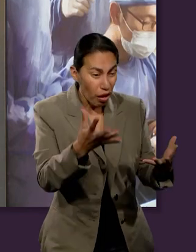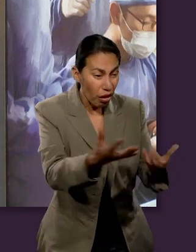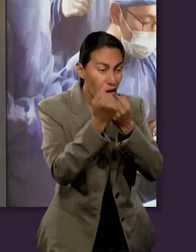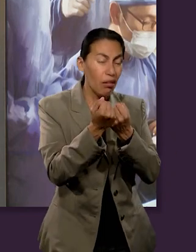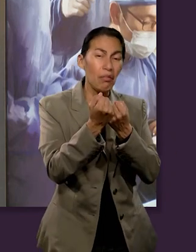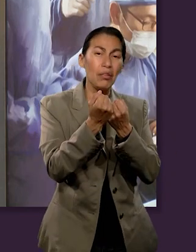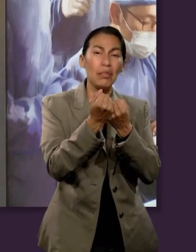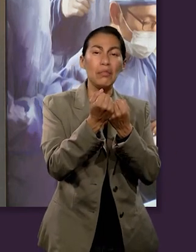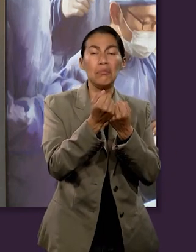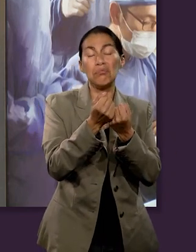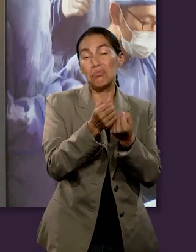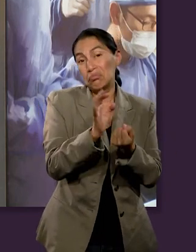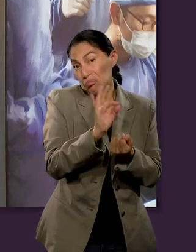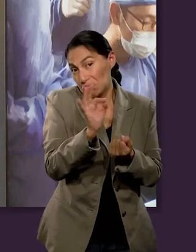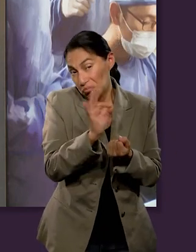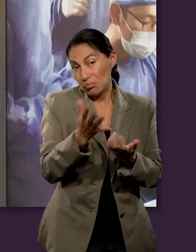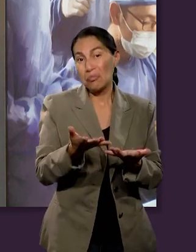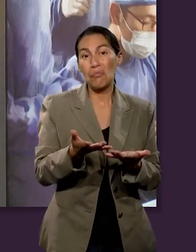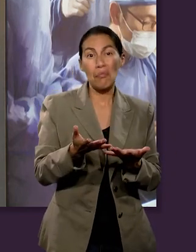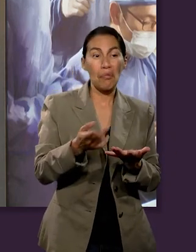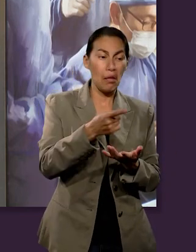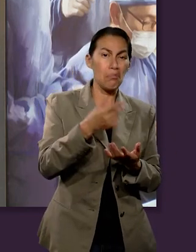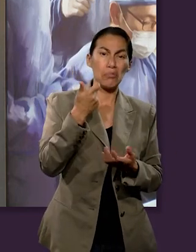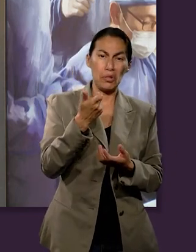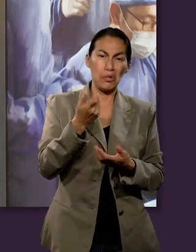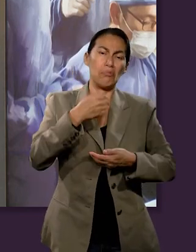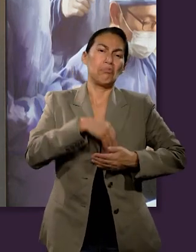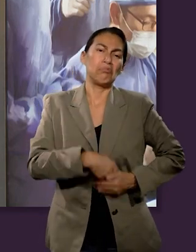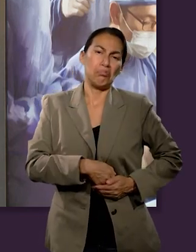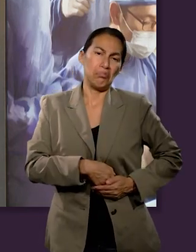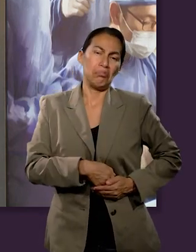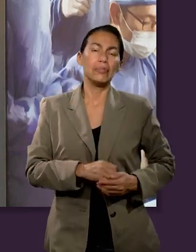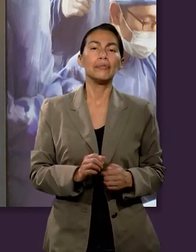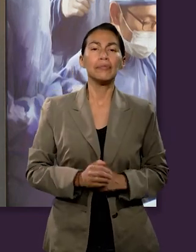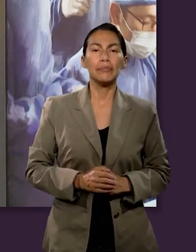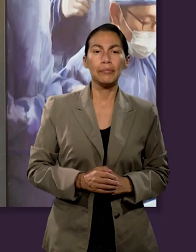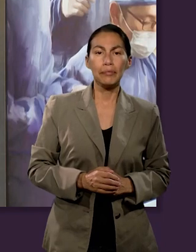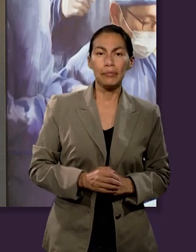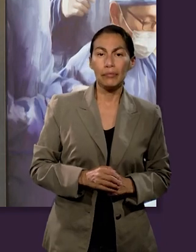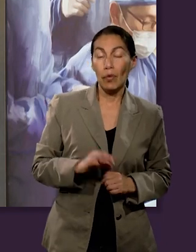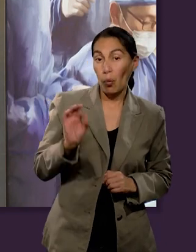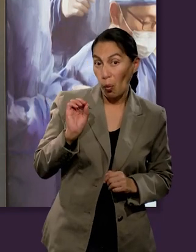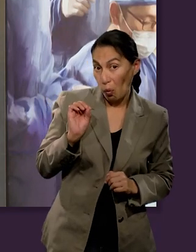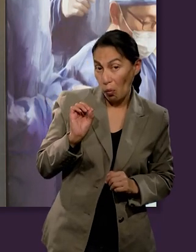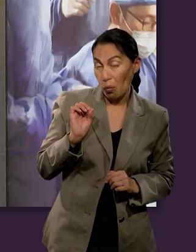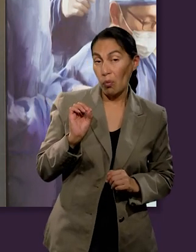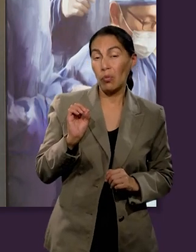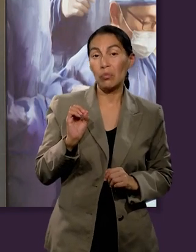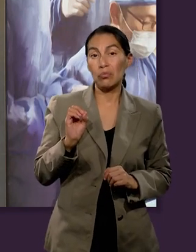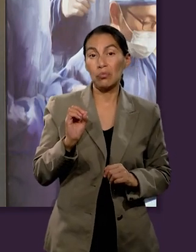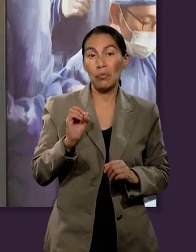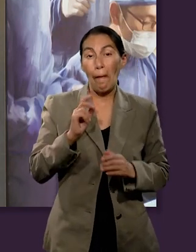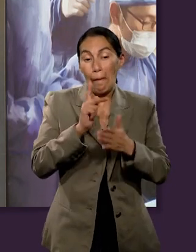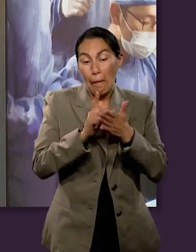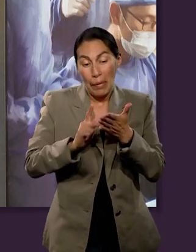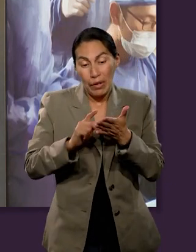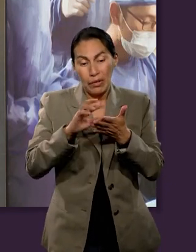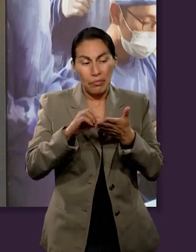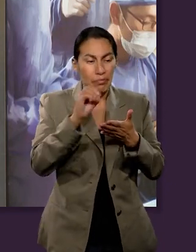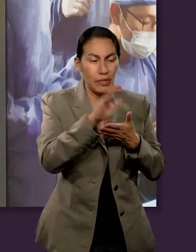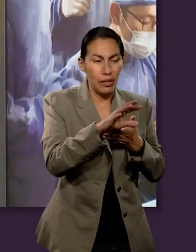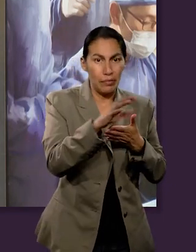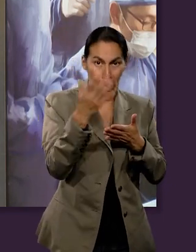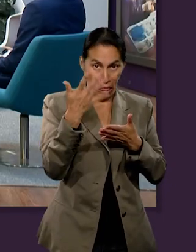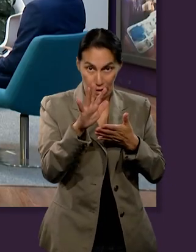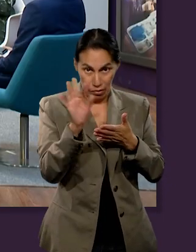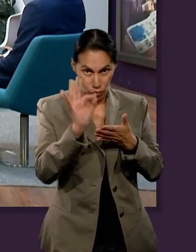personas y pudo haber simplemente, pues, quedado con esto. O incluso haber dado una parte, pero